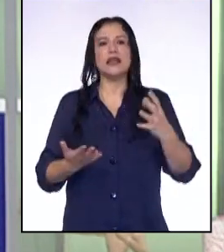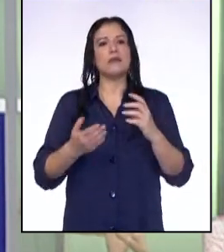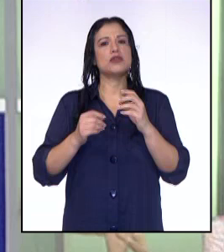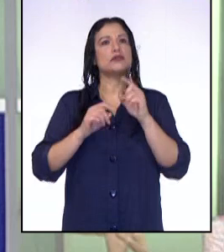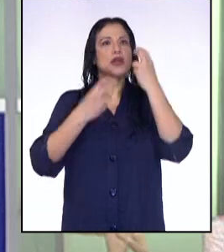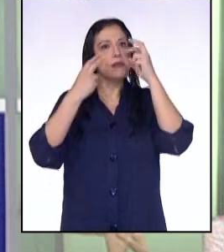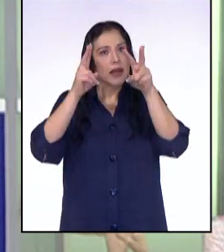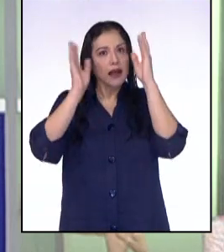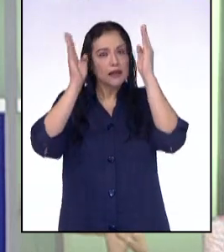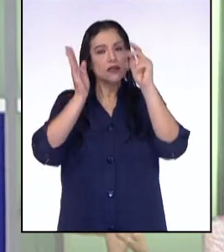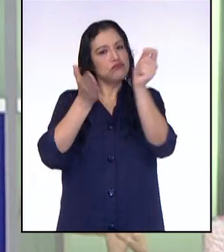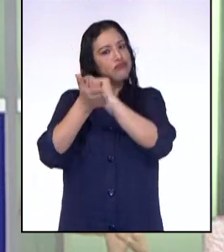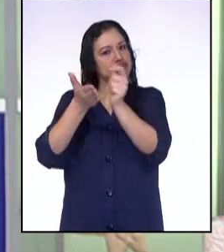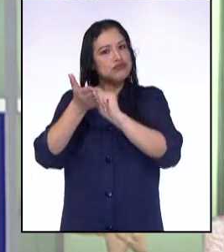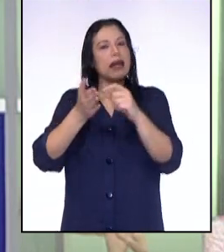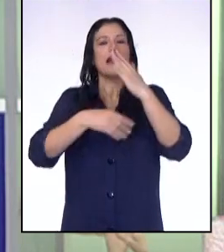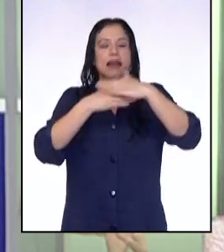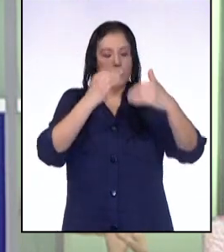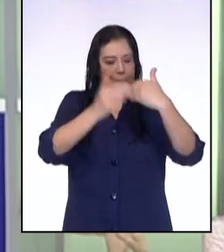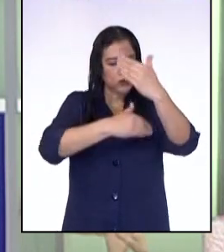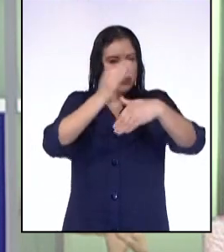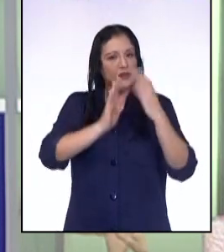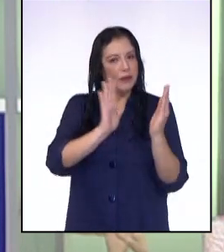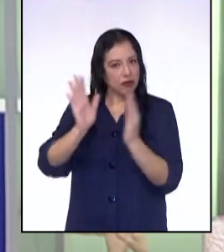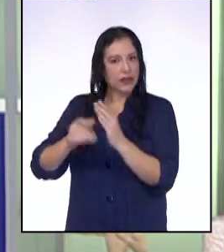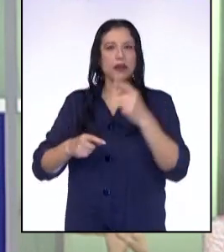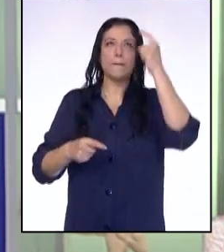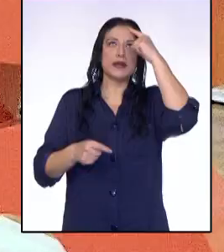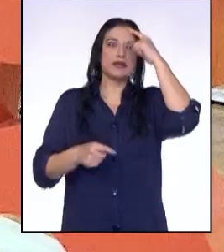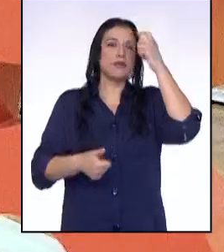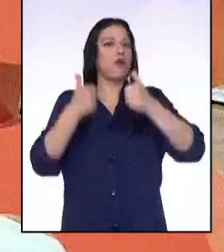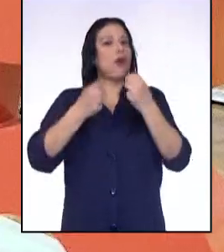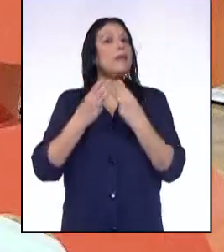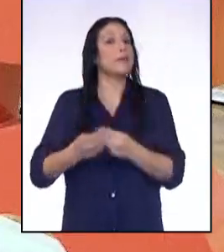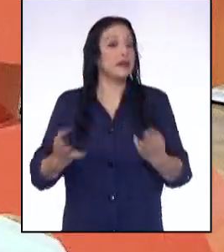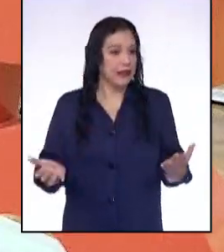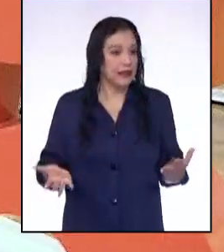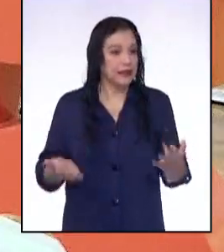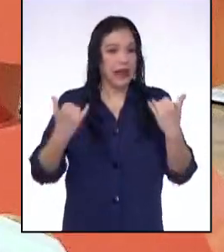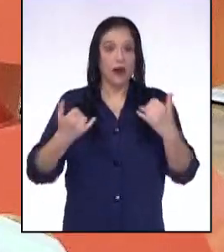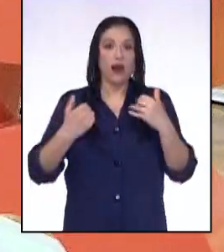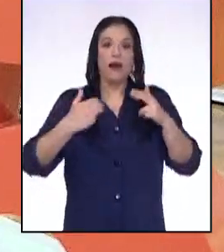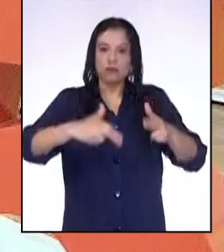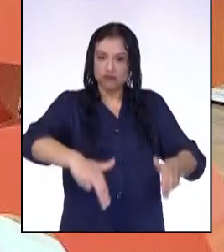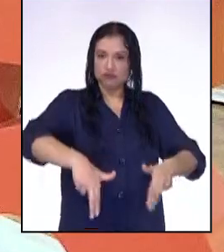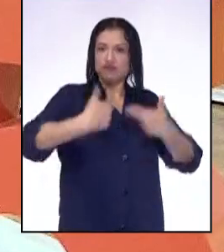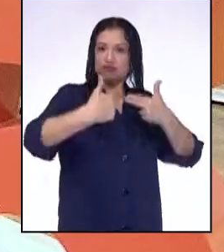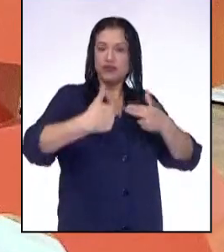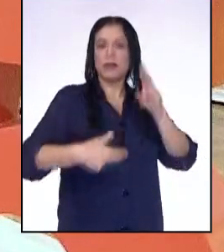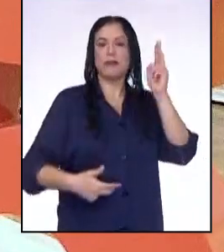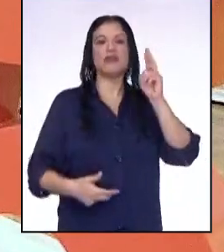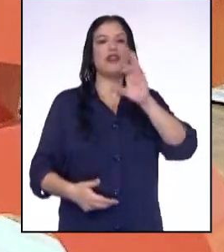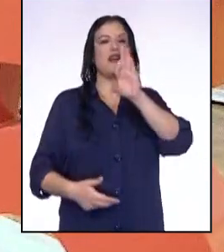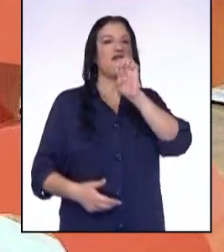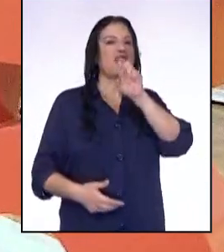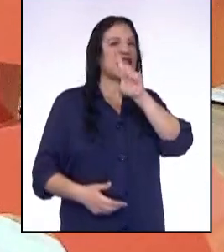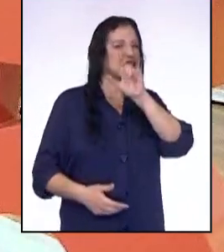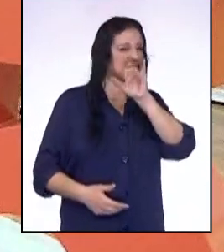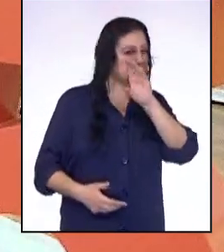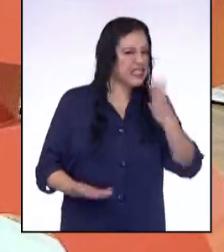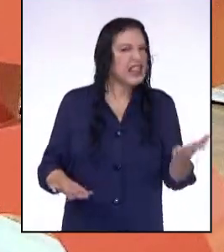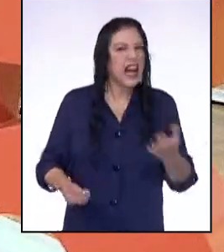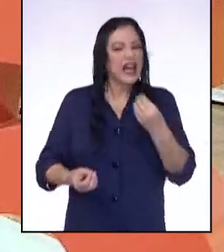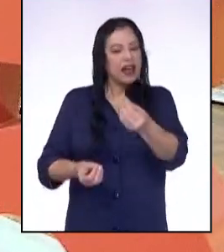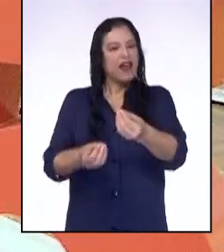apuntes. Ya en el proceso de planificación, pensamos en los materiales. Vamos a conectarnos con la profesora Felicitas Espino,